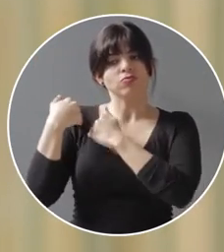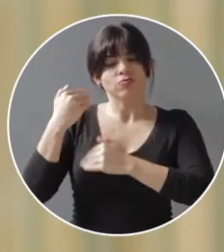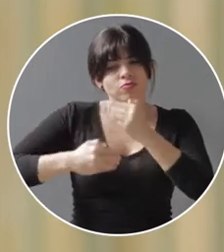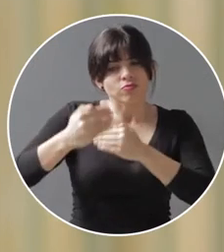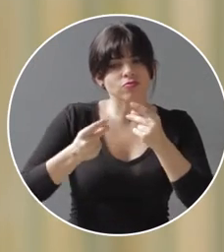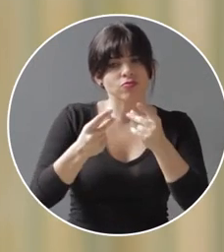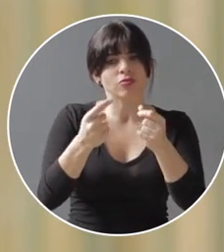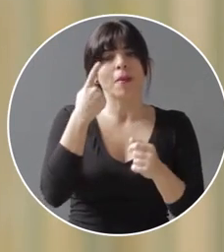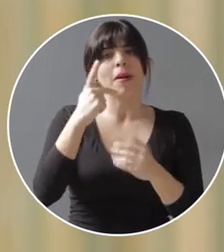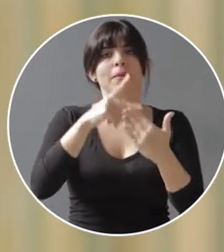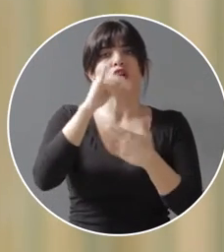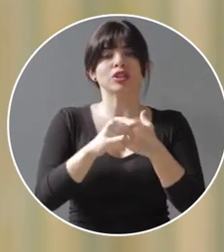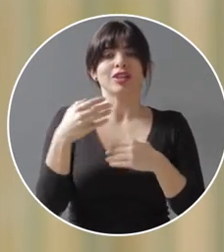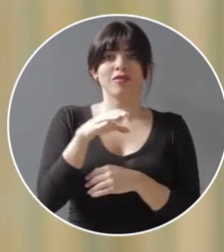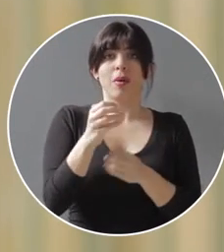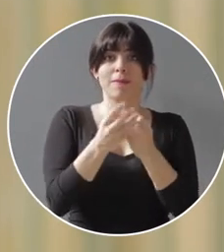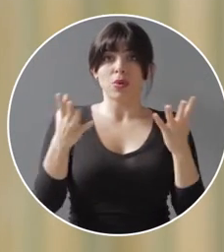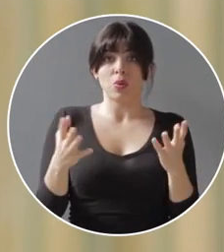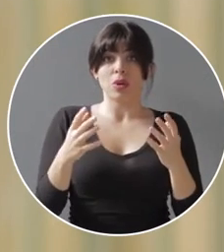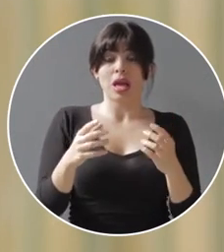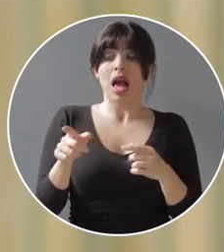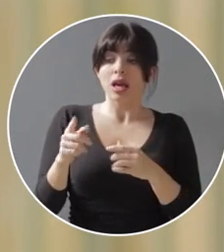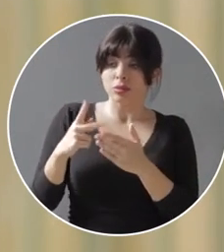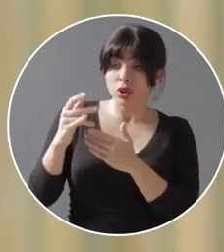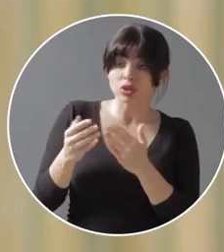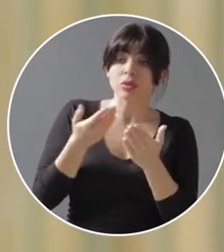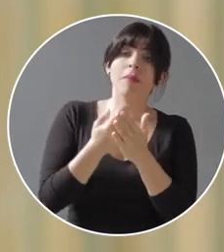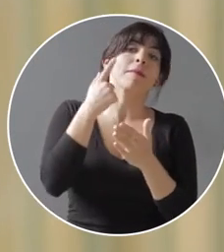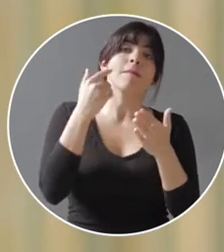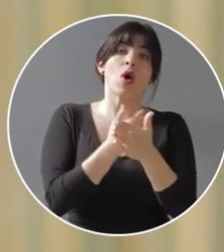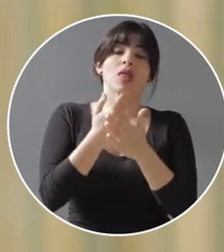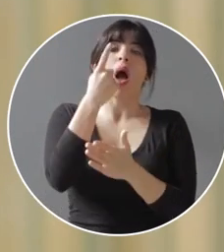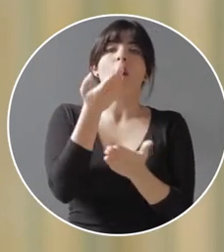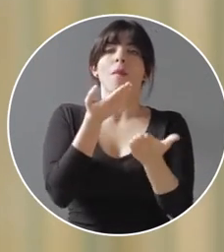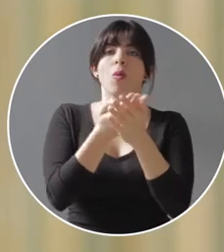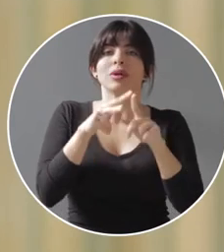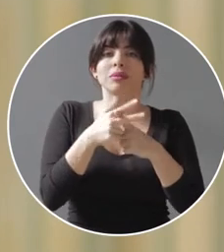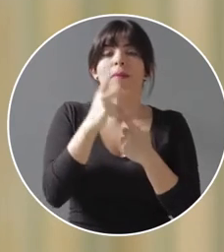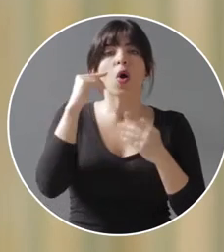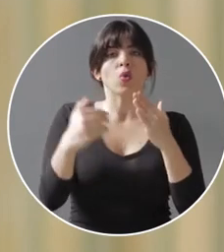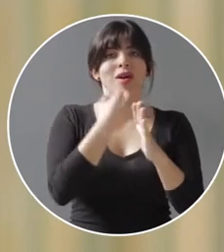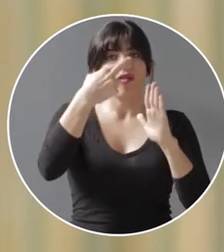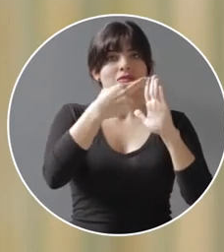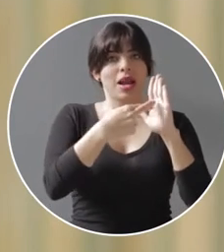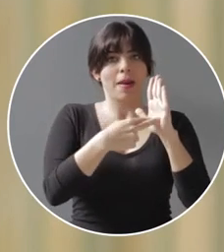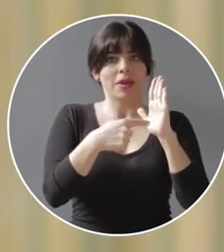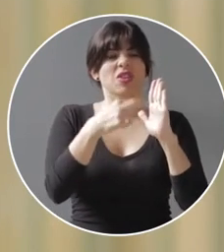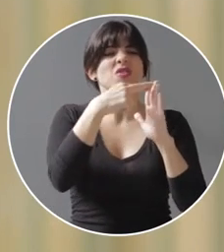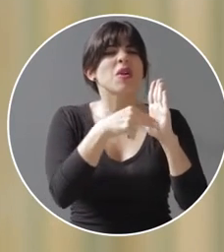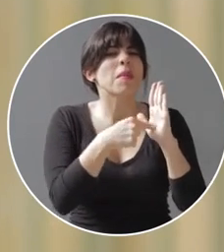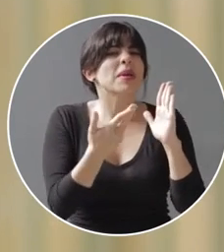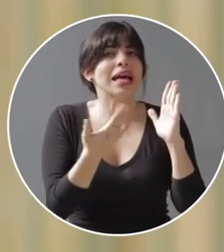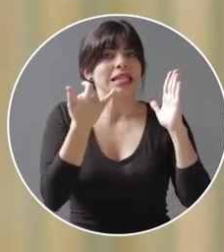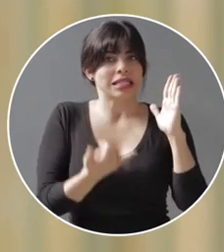proyectos de inversión pública. Como parte de su modernización, se tiene una propuesta inicial para un nuevo reglamento que